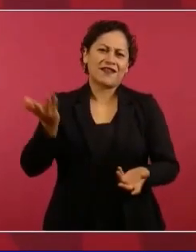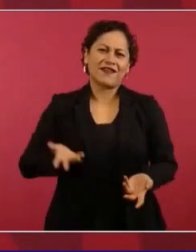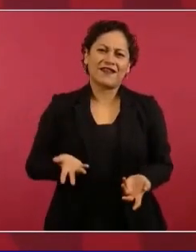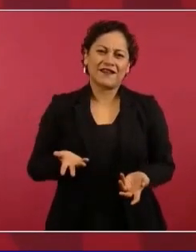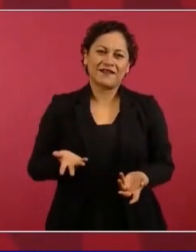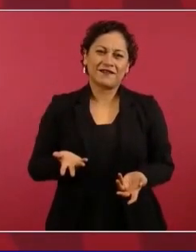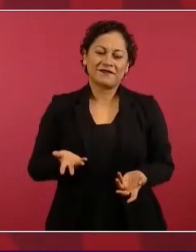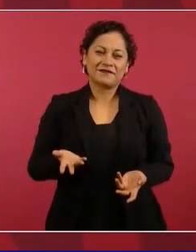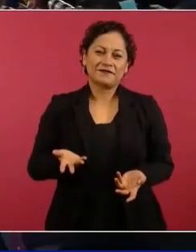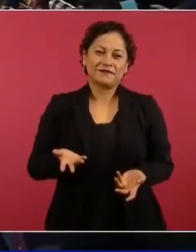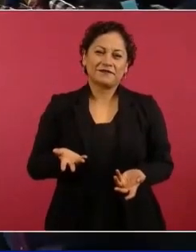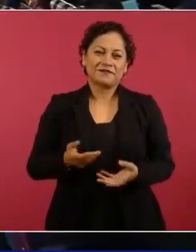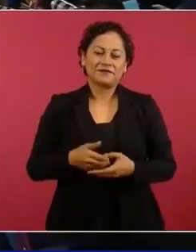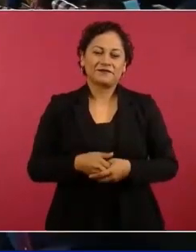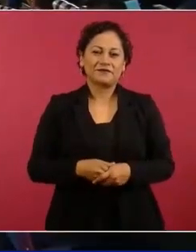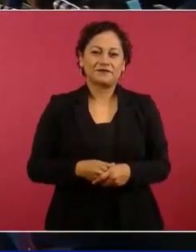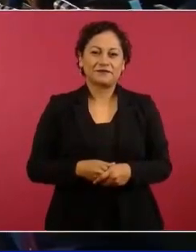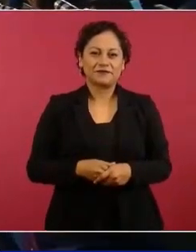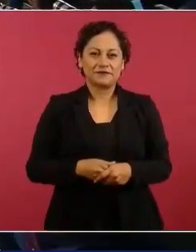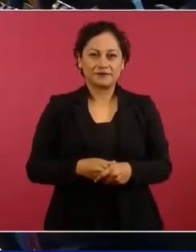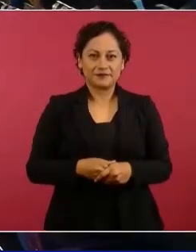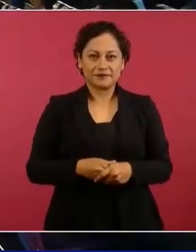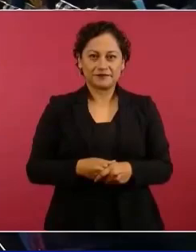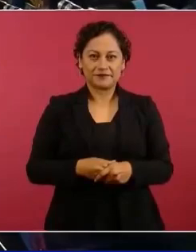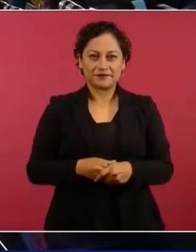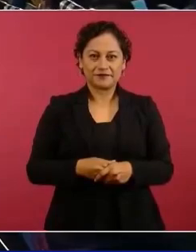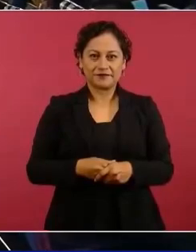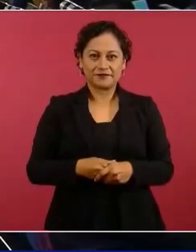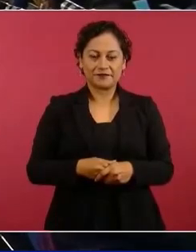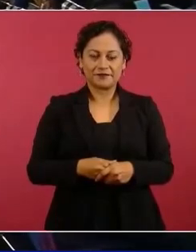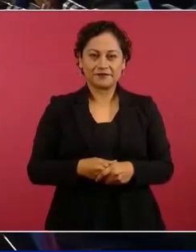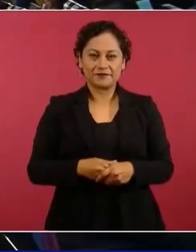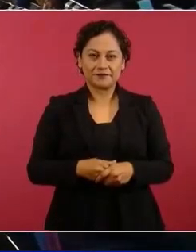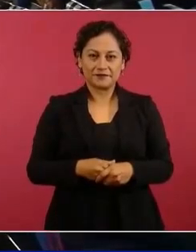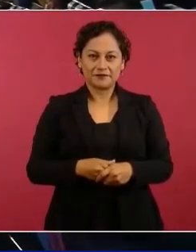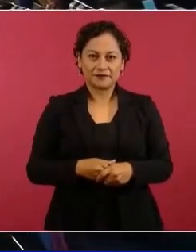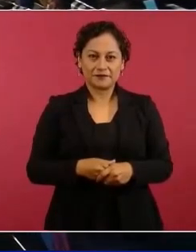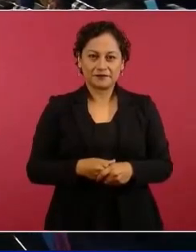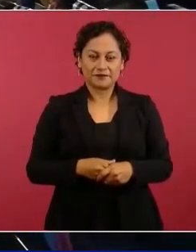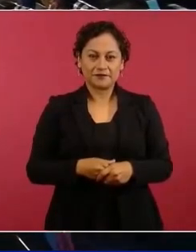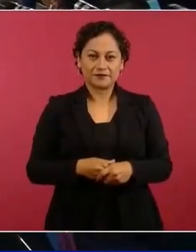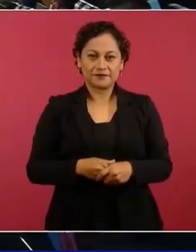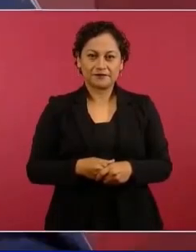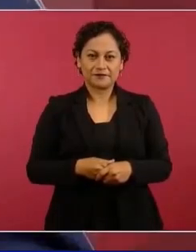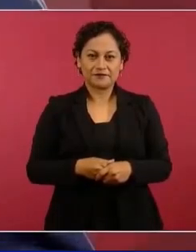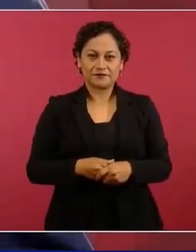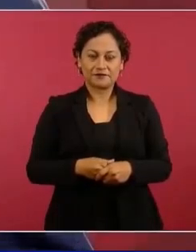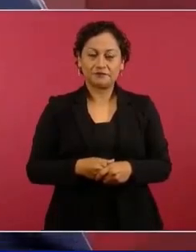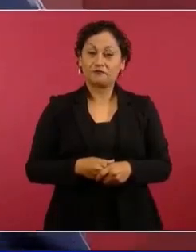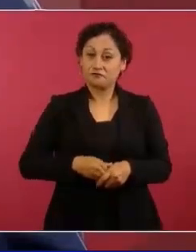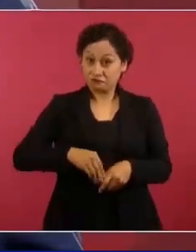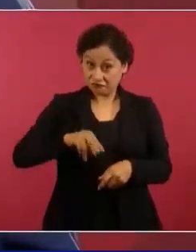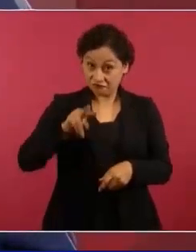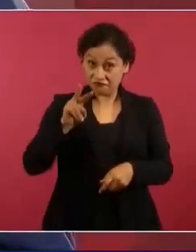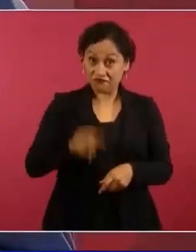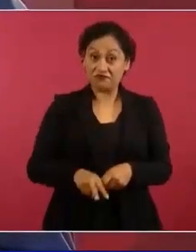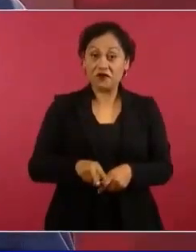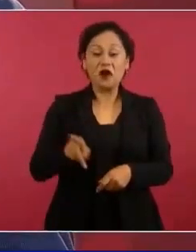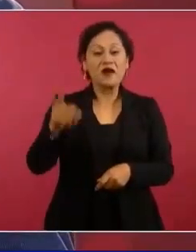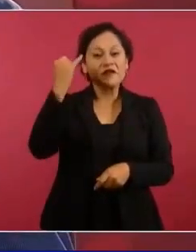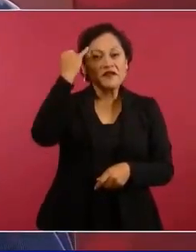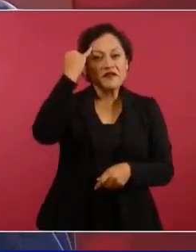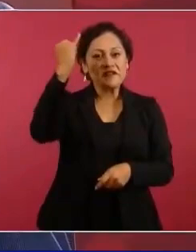Muy bien, y una buena iniciativa de la jefa de gobierno,